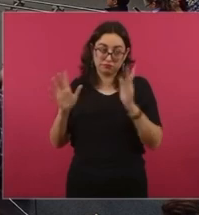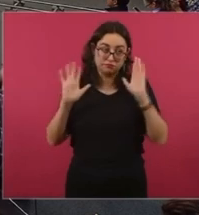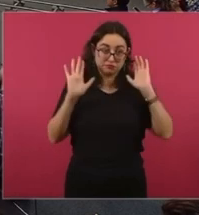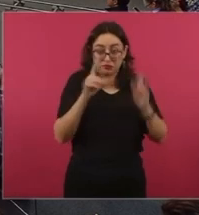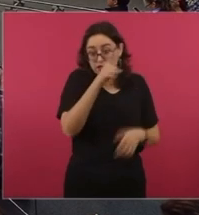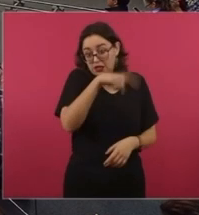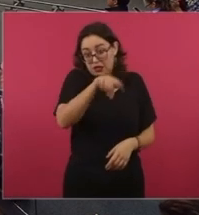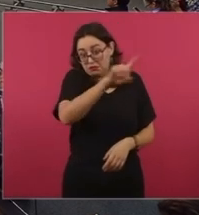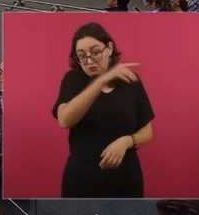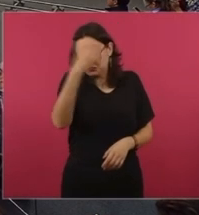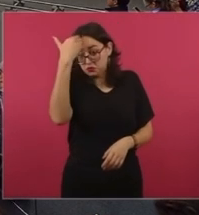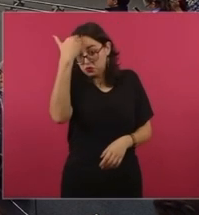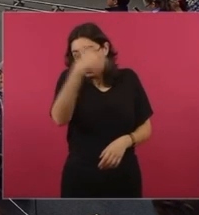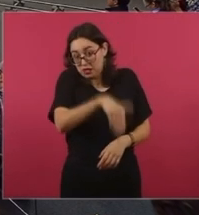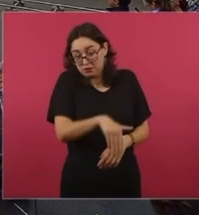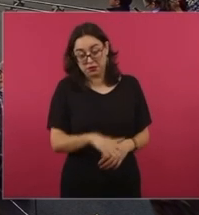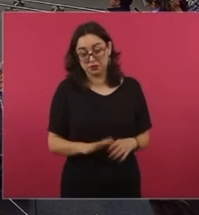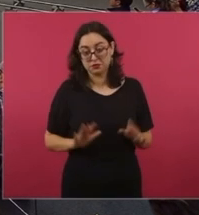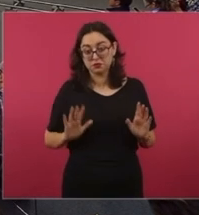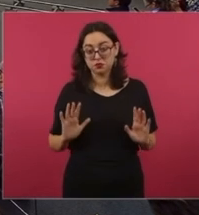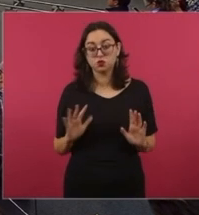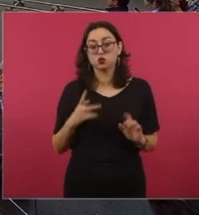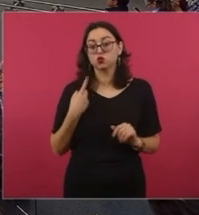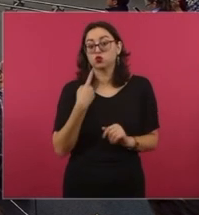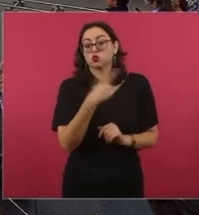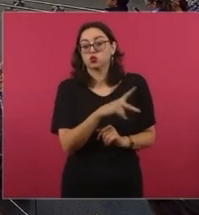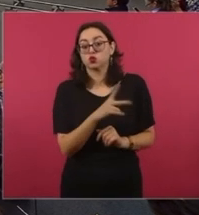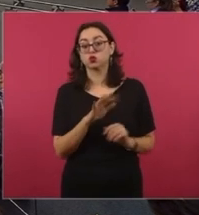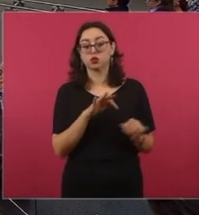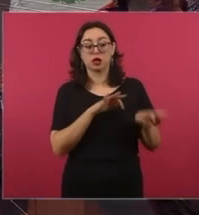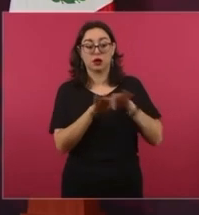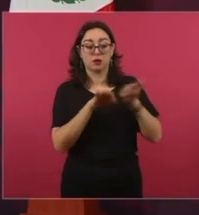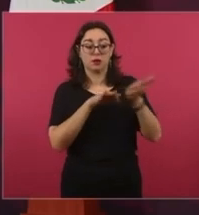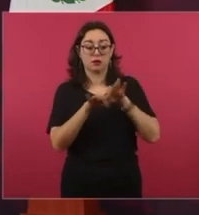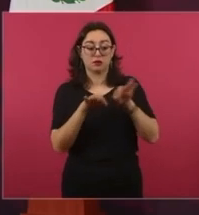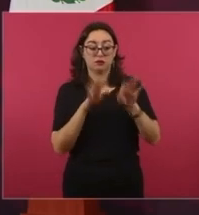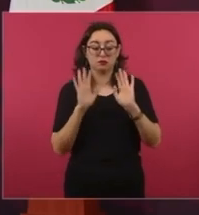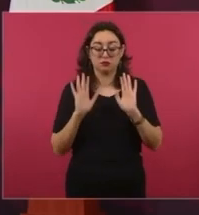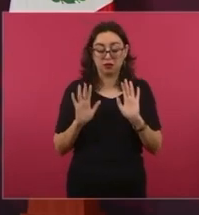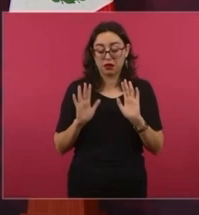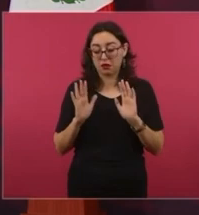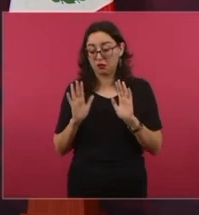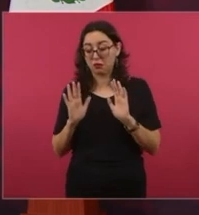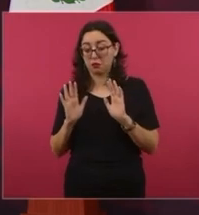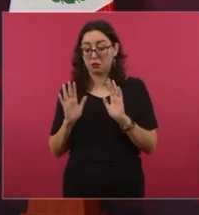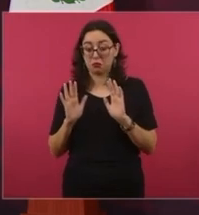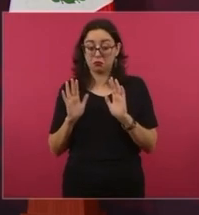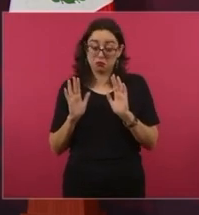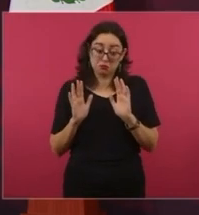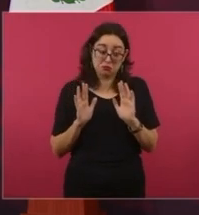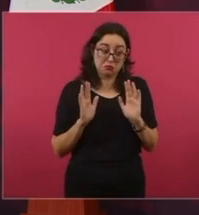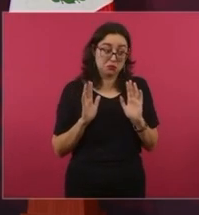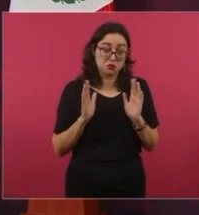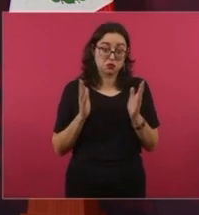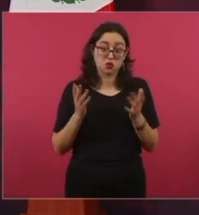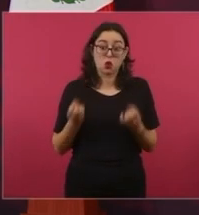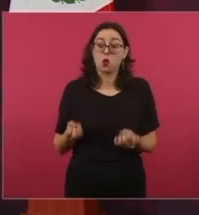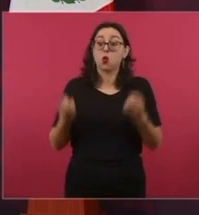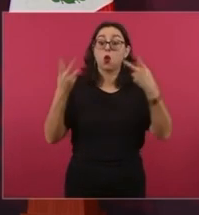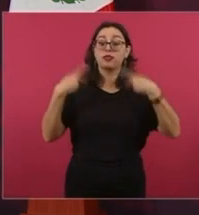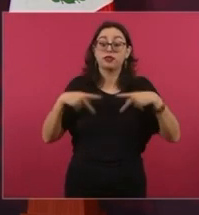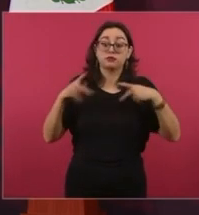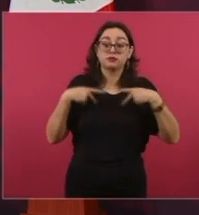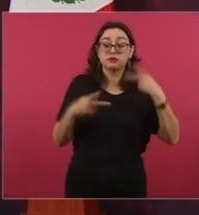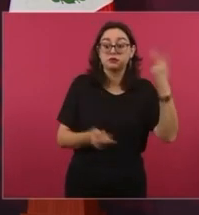a modo, que escucharían, podrían hacerlo. Pero si